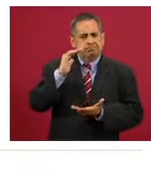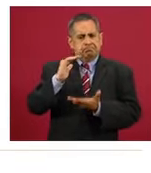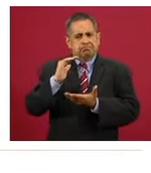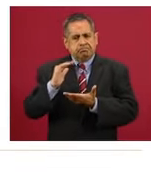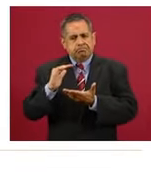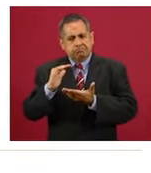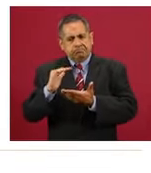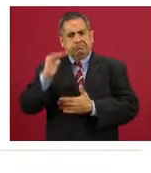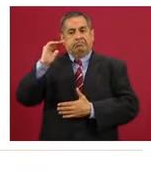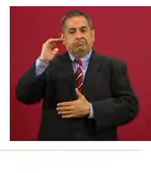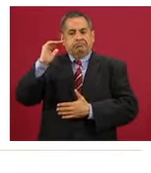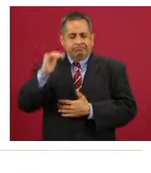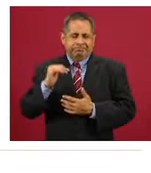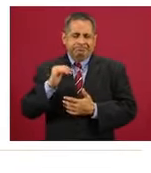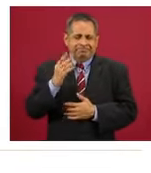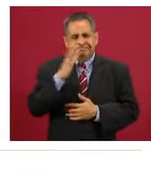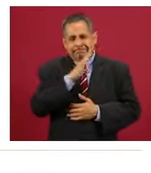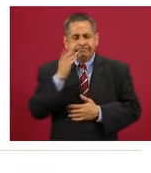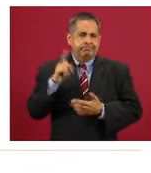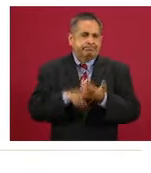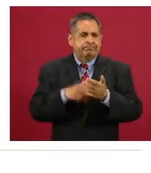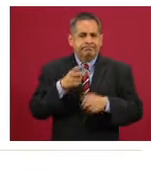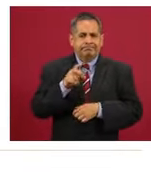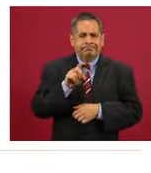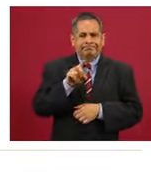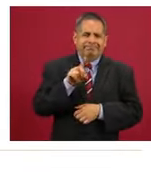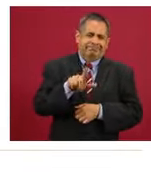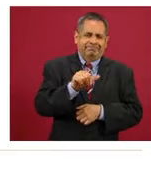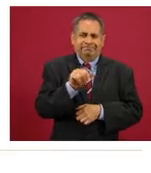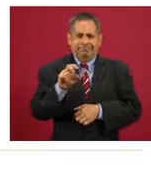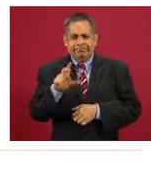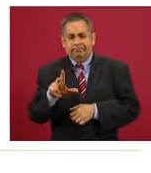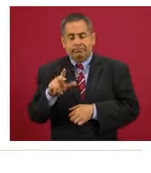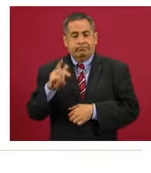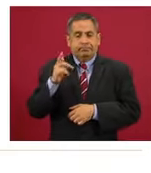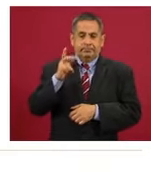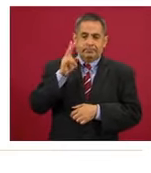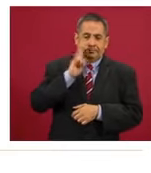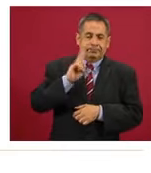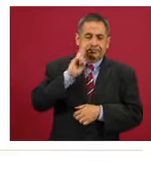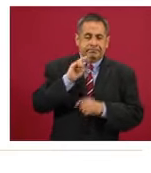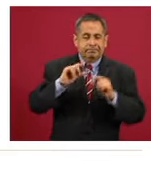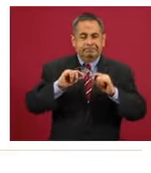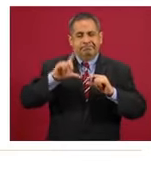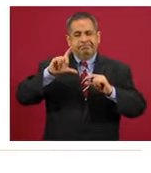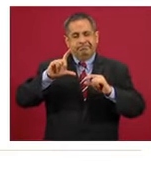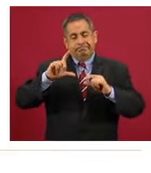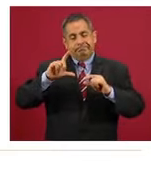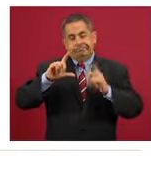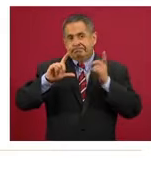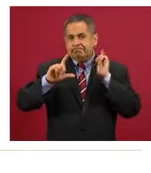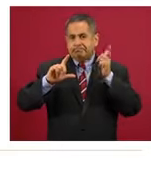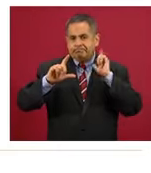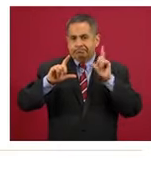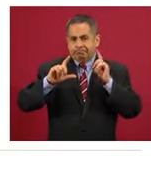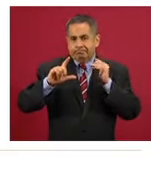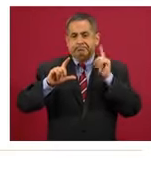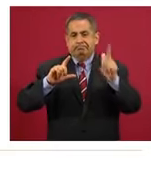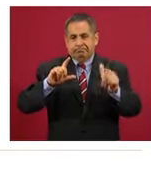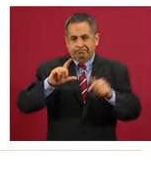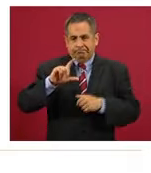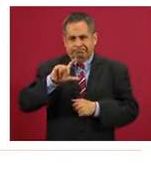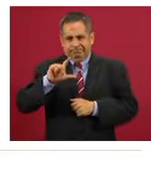tenido un pequeño repunte en la semana 37 a la 38. Esperemos que solo sea una variación y que no implique una